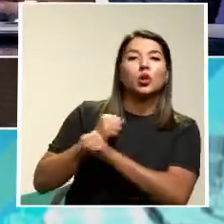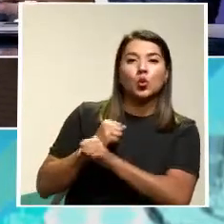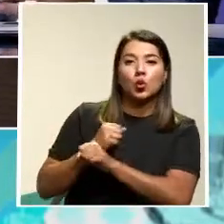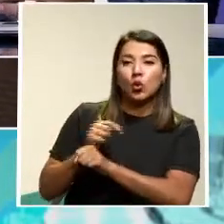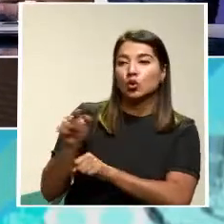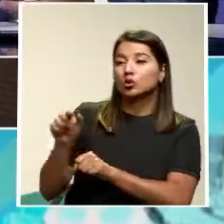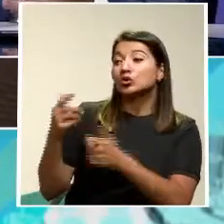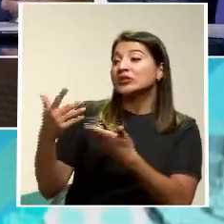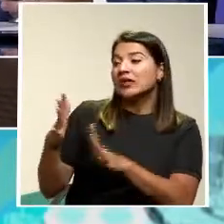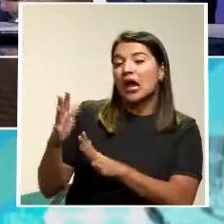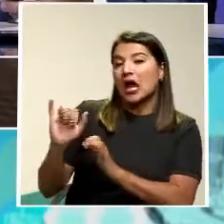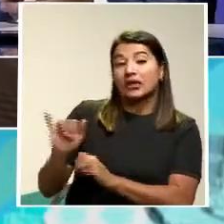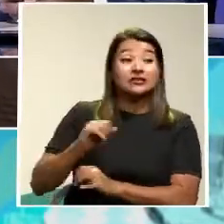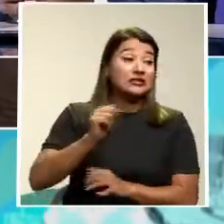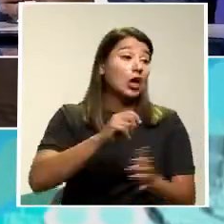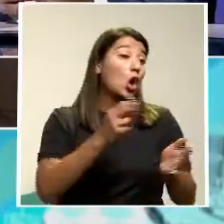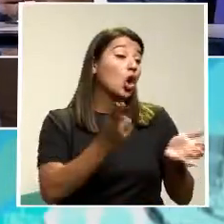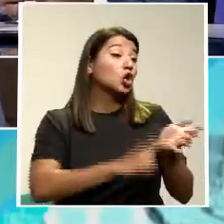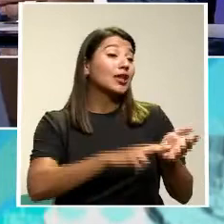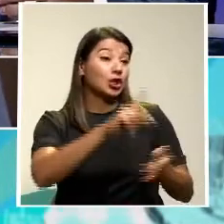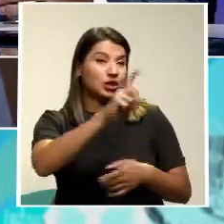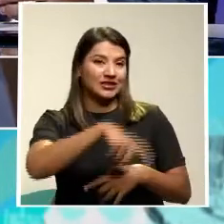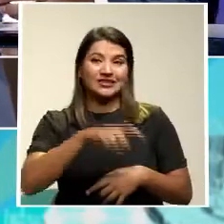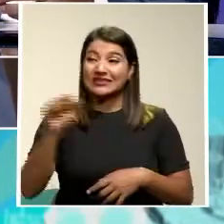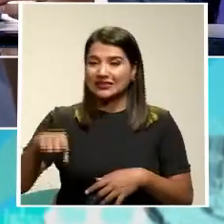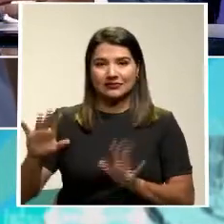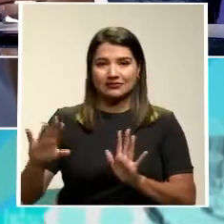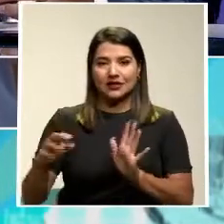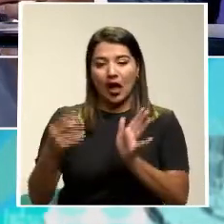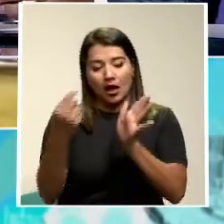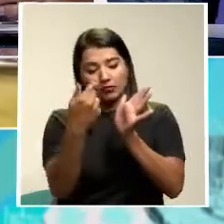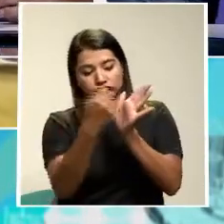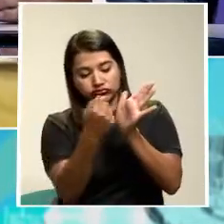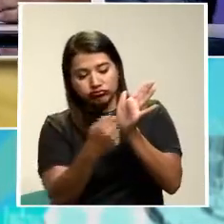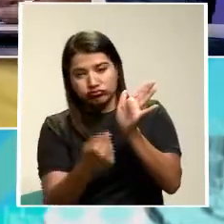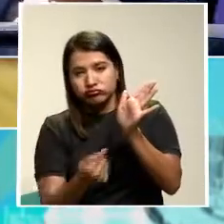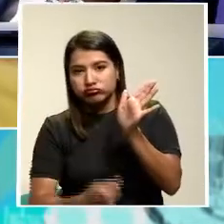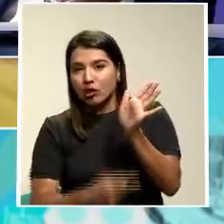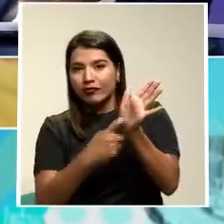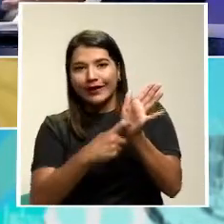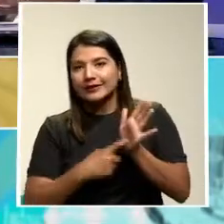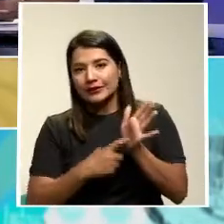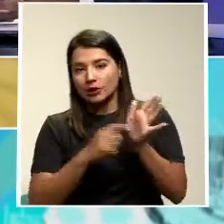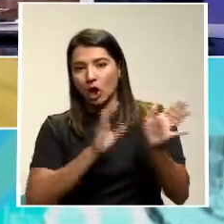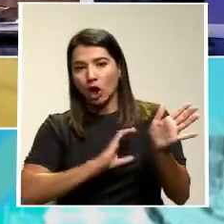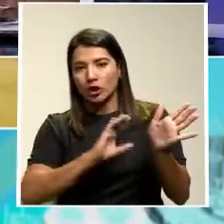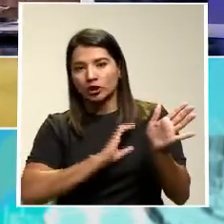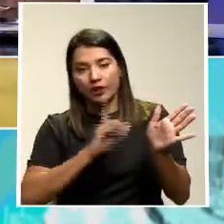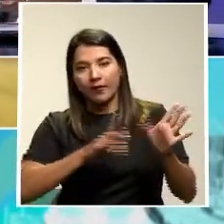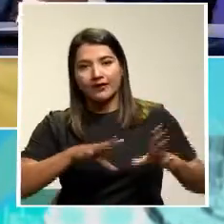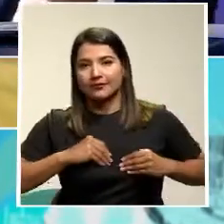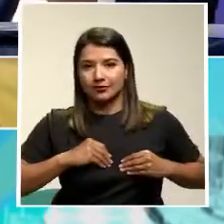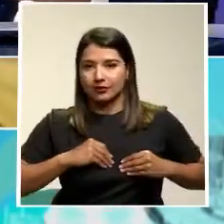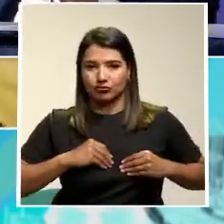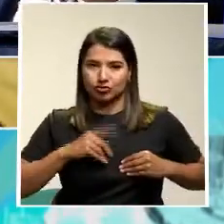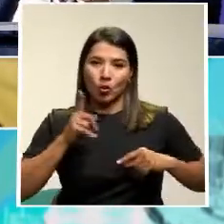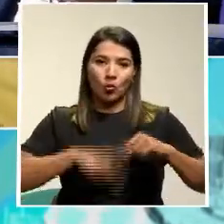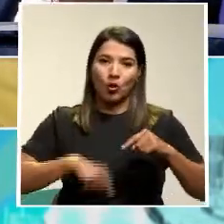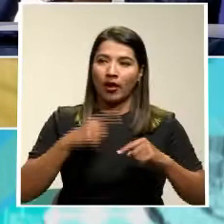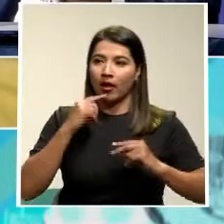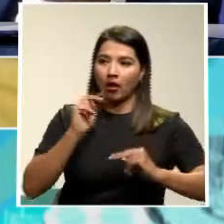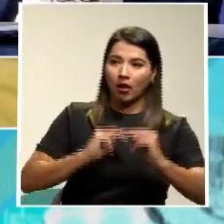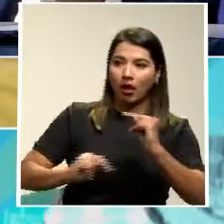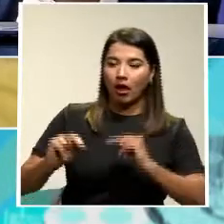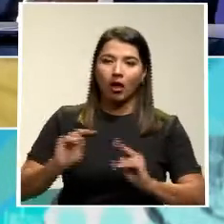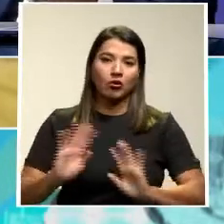La tarjeta de crédito Y usted se adhiere A ese contrato Y ya están Todas las especificaciones De ese contrato Hay que cumplirlo Entonces A partir de